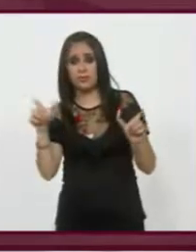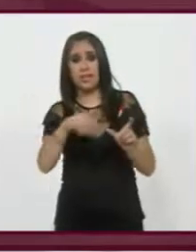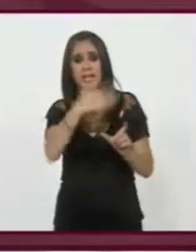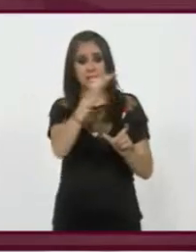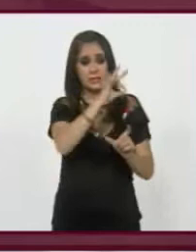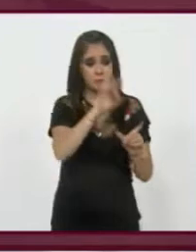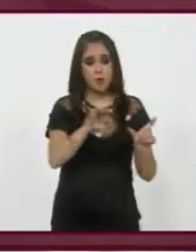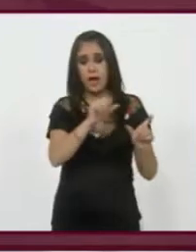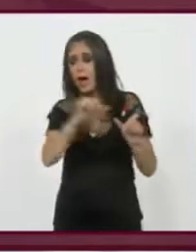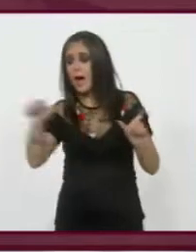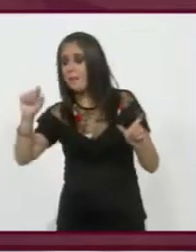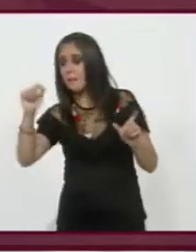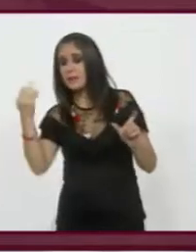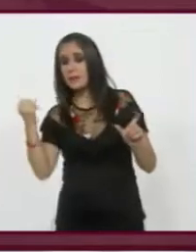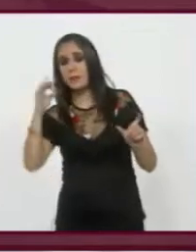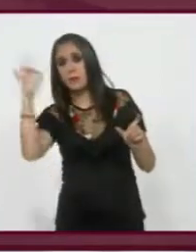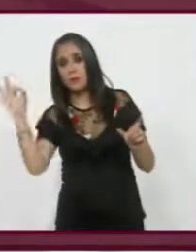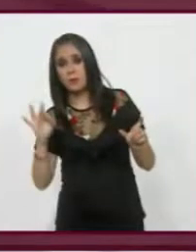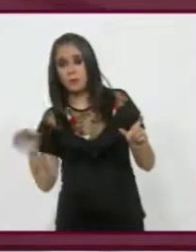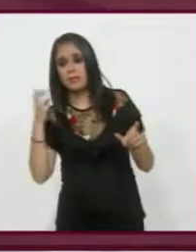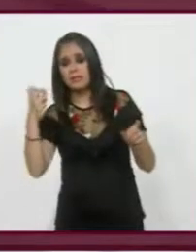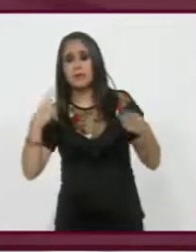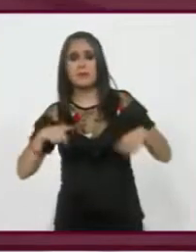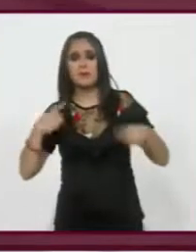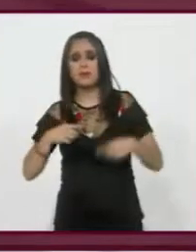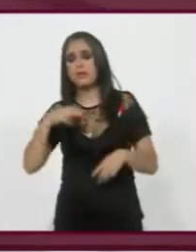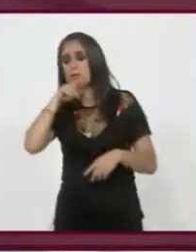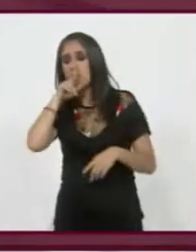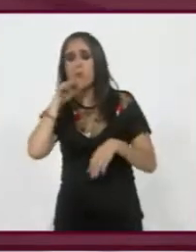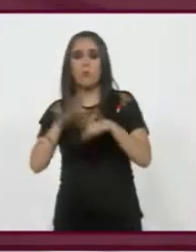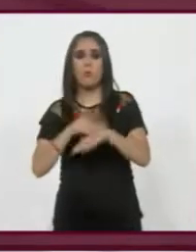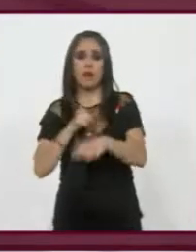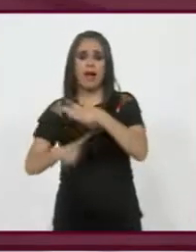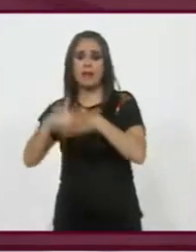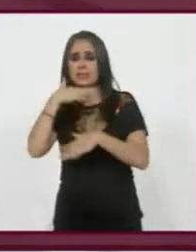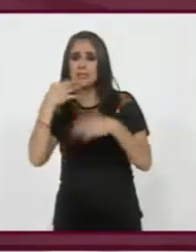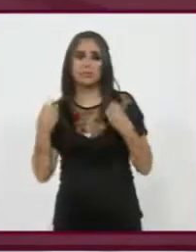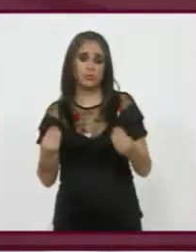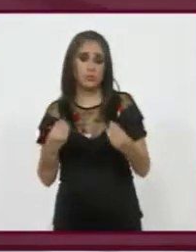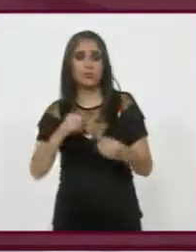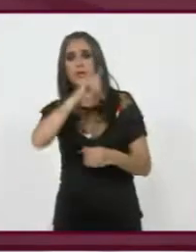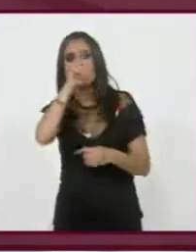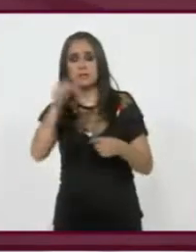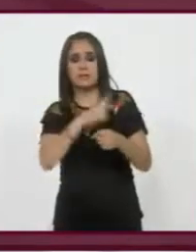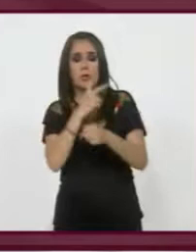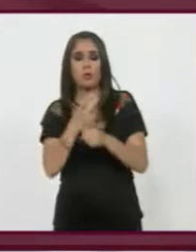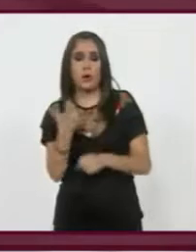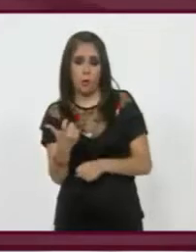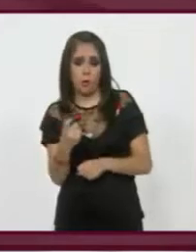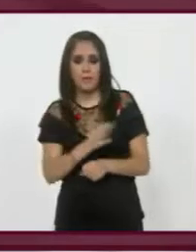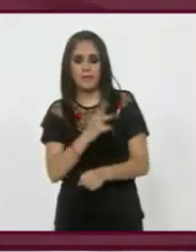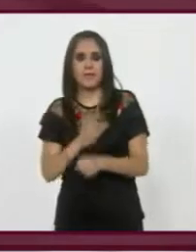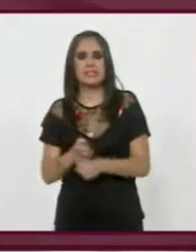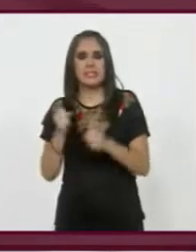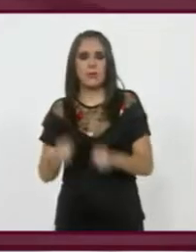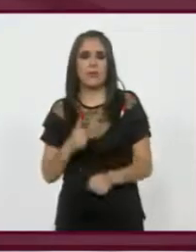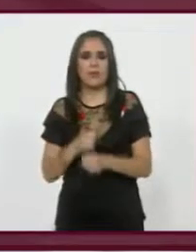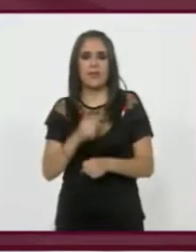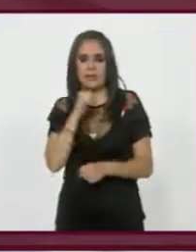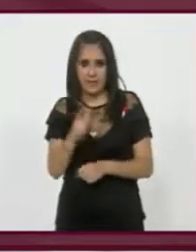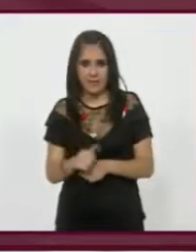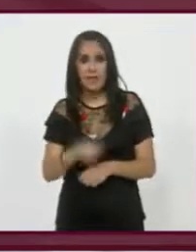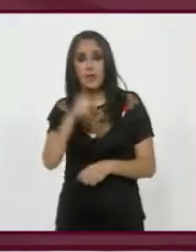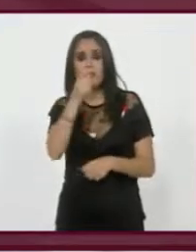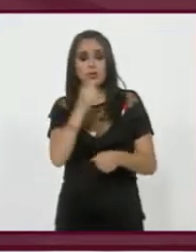se va a 29. Sí. Es la variable que domina más. Ajá. Luego vendría economía y luego inseguridad. No es que